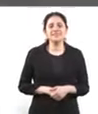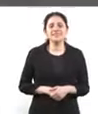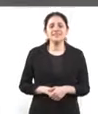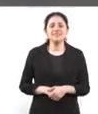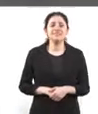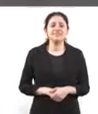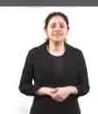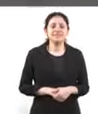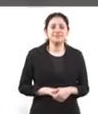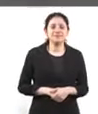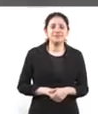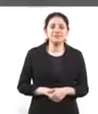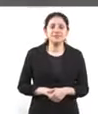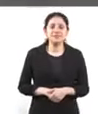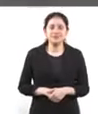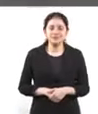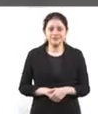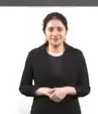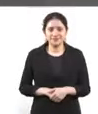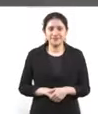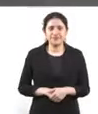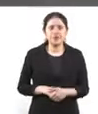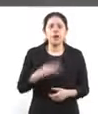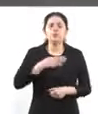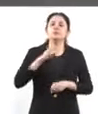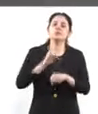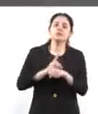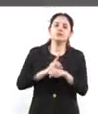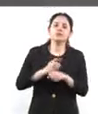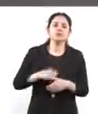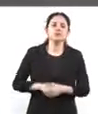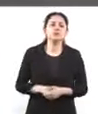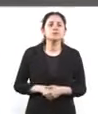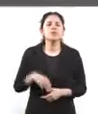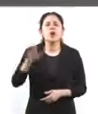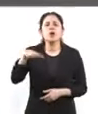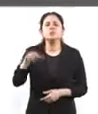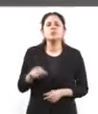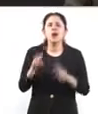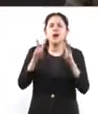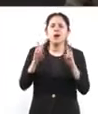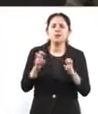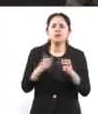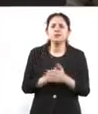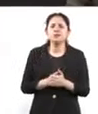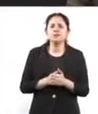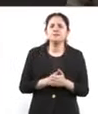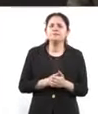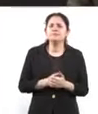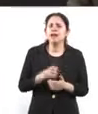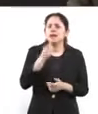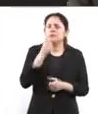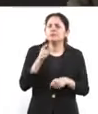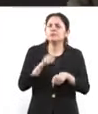Buenos días, doctora. Buenos días a todos. Sobre el tema, preguntar, ¿cuánto tarda justamente en subirse un evento